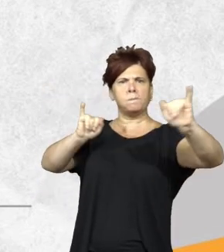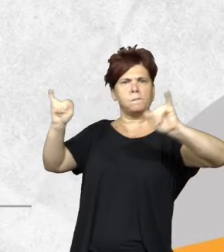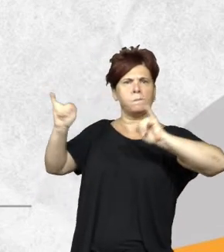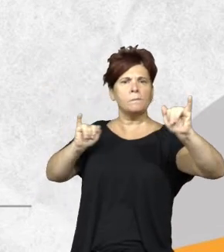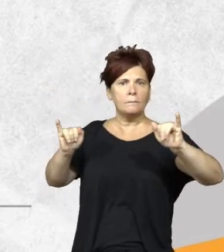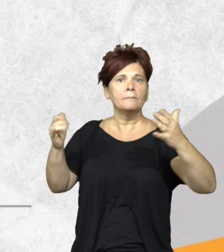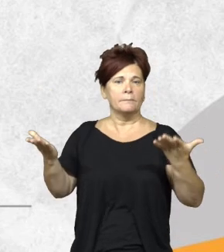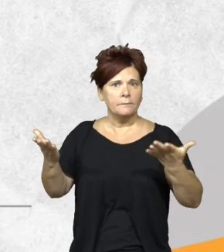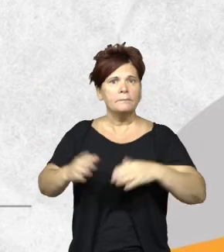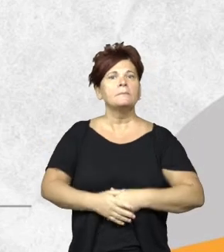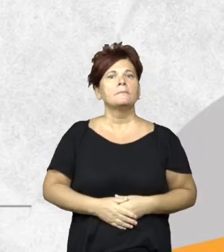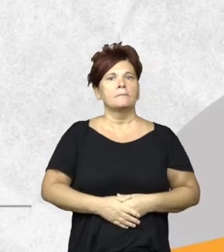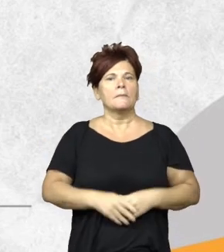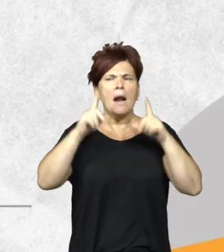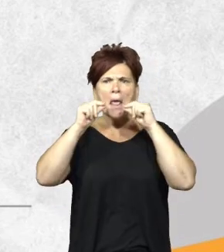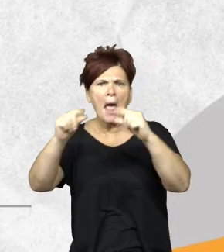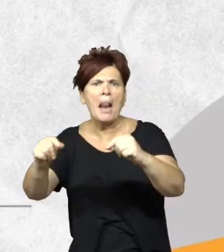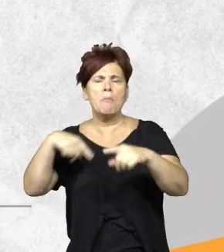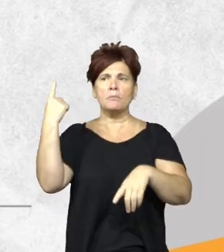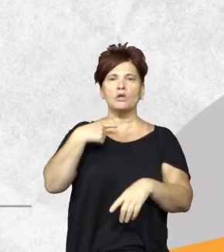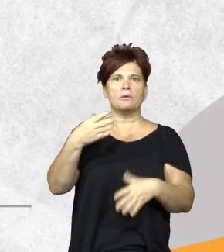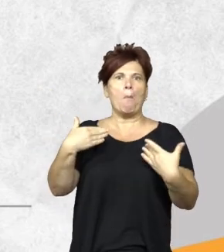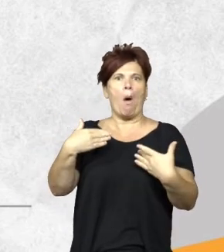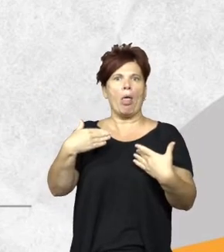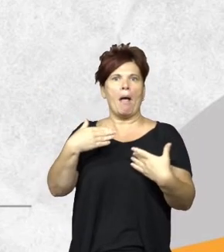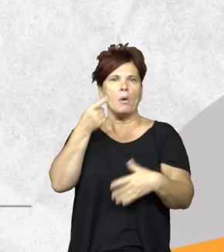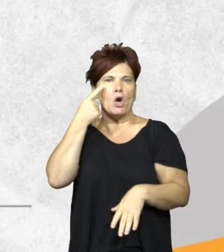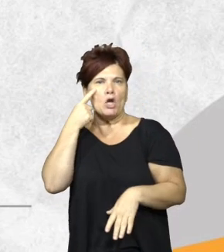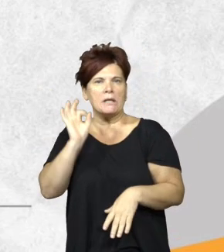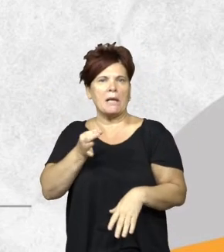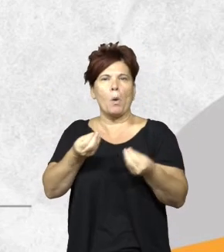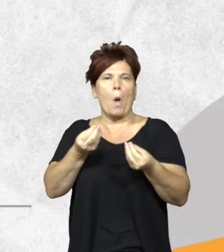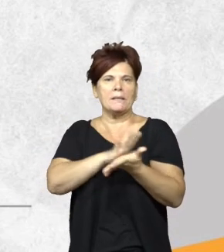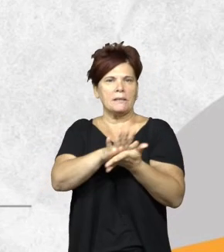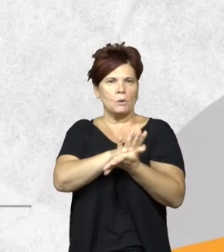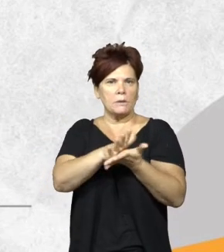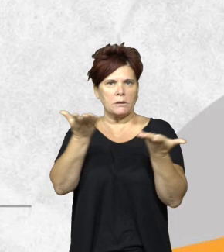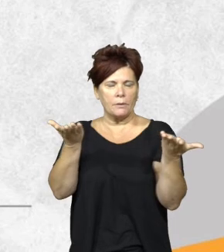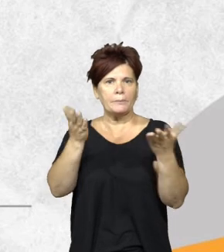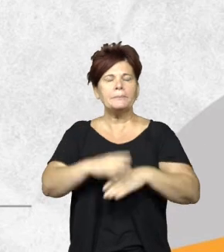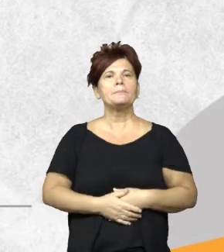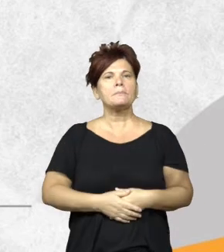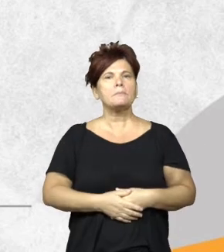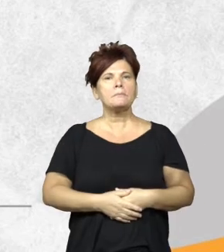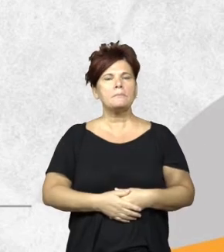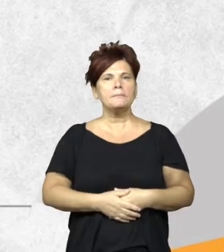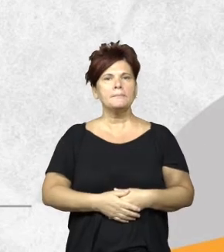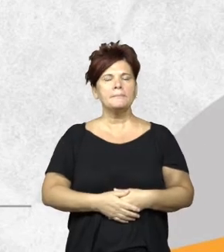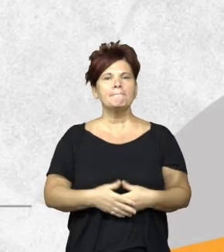que realice los reclamos, cosa que podamos enterrarnos de que están pasando. Una serie de